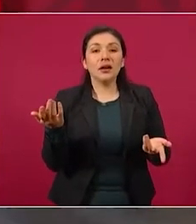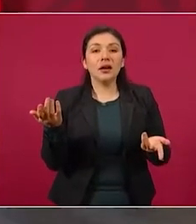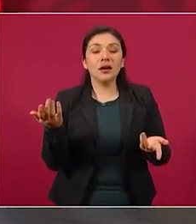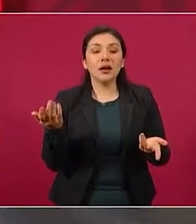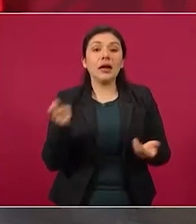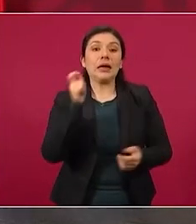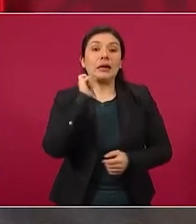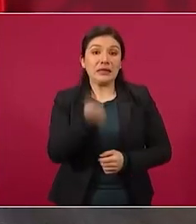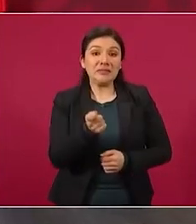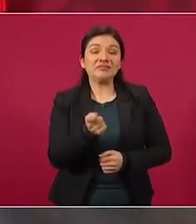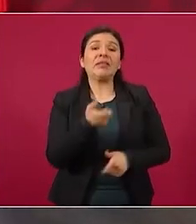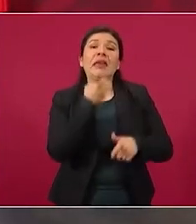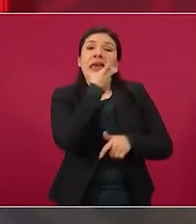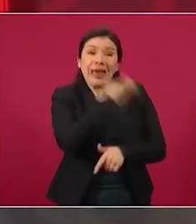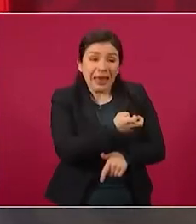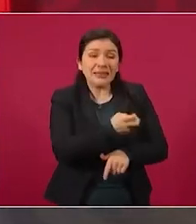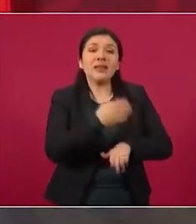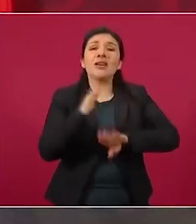de que van a seguir